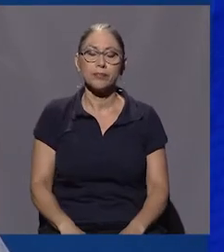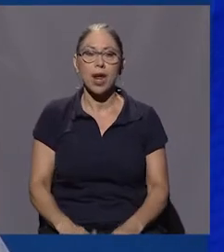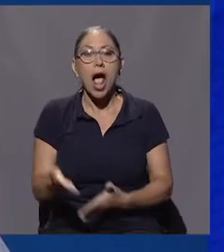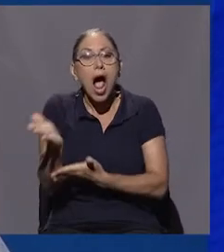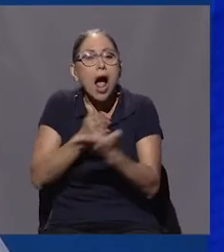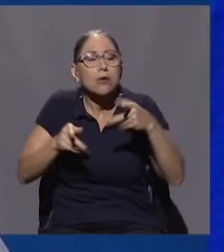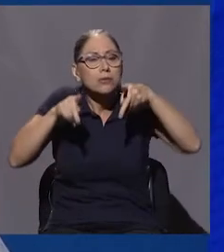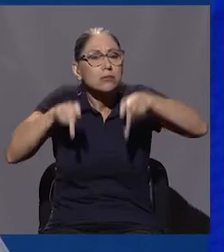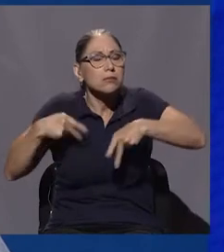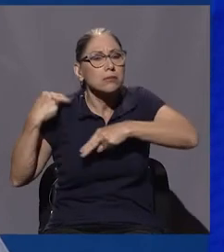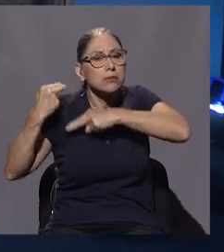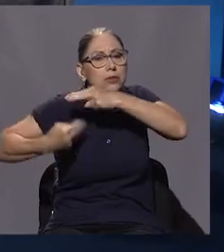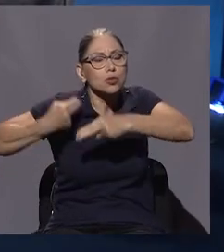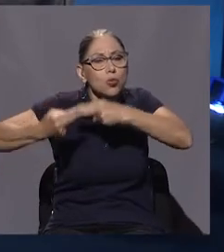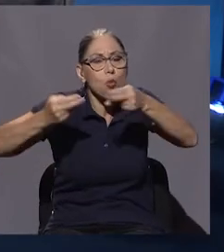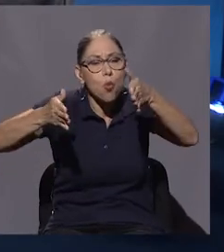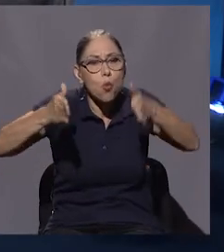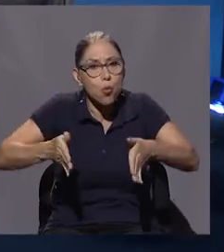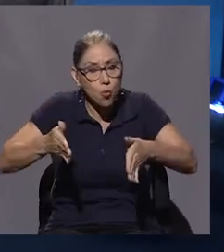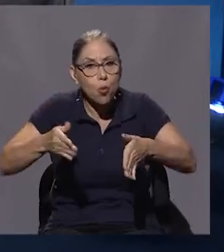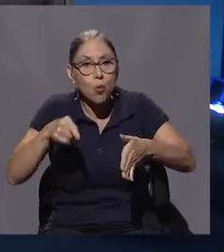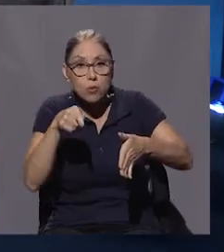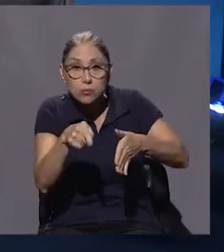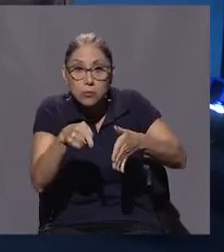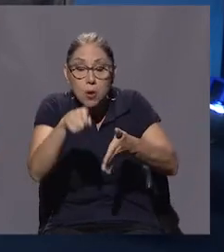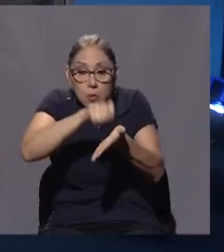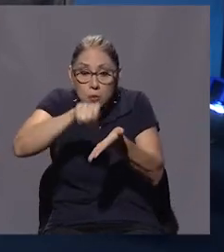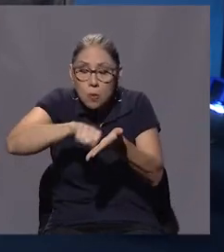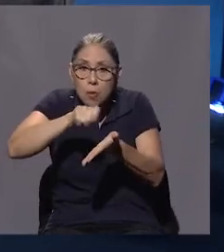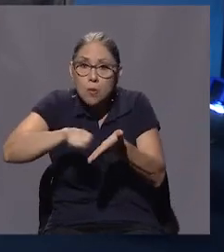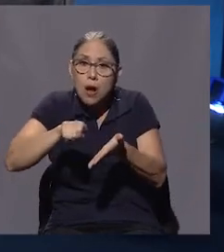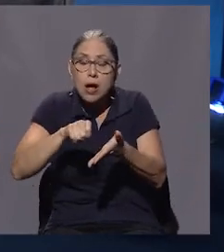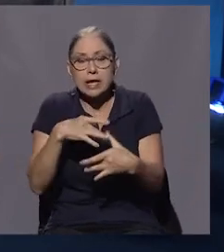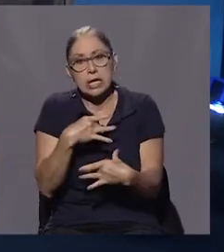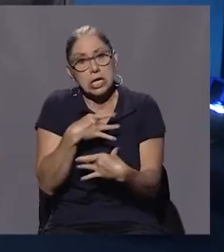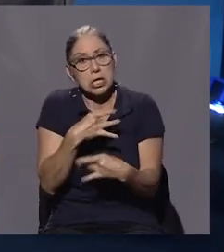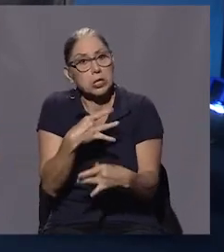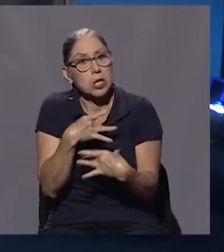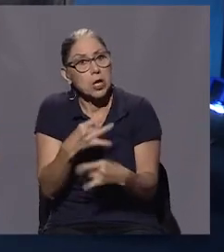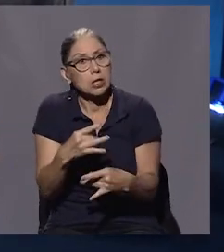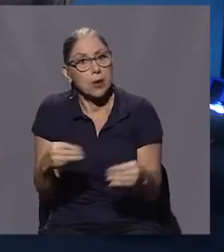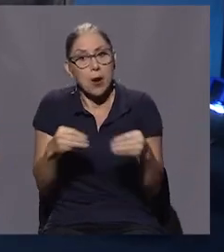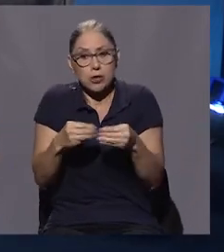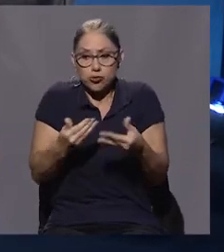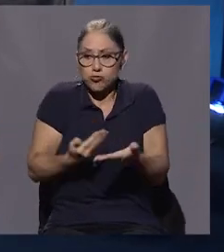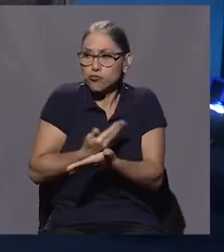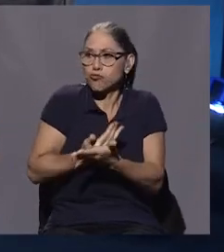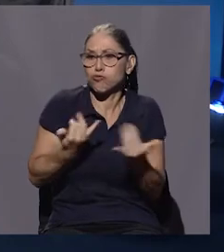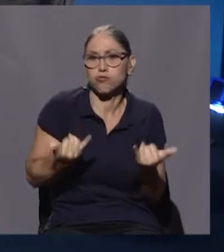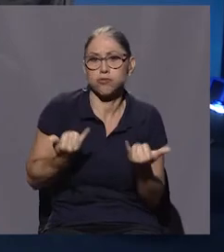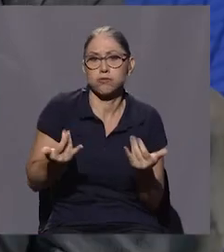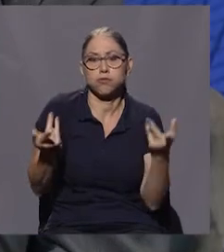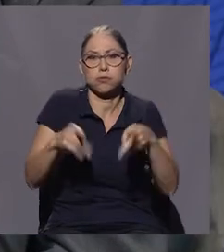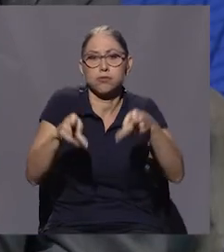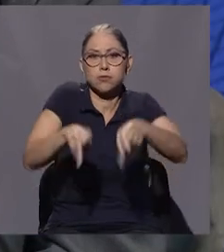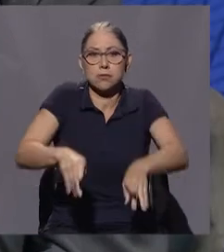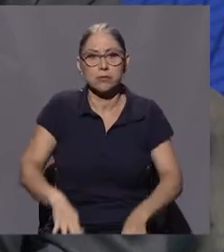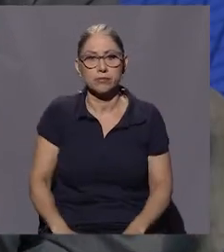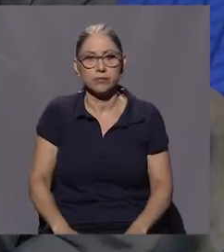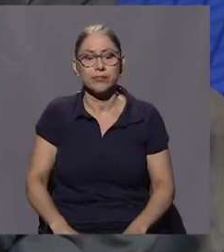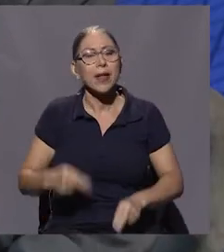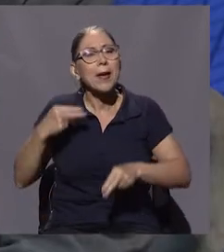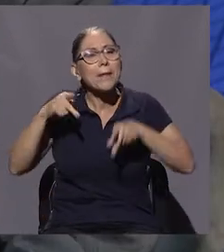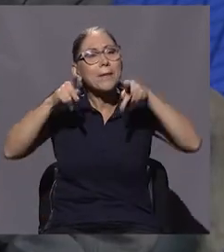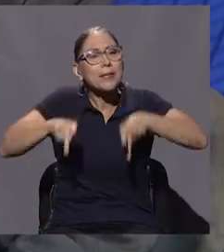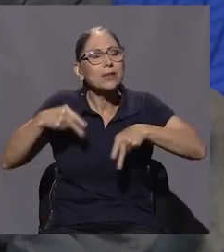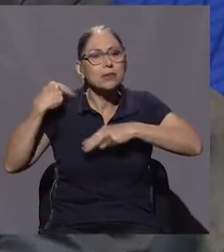Hay algunos historiadores que nos interesa mucho la parte más contemporánea de la historia. Y ahí el